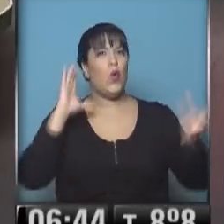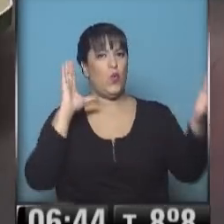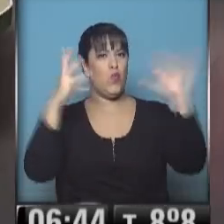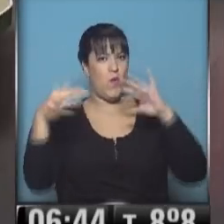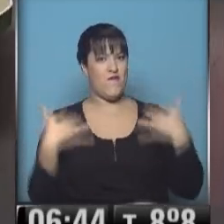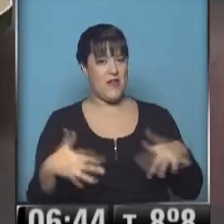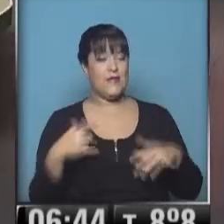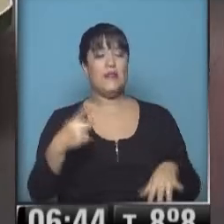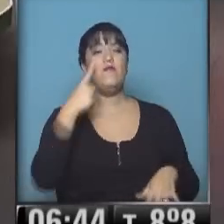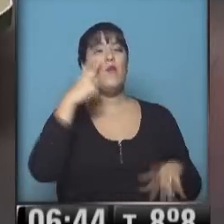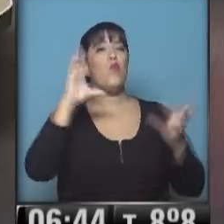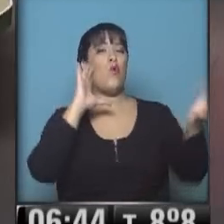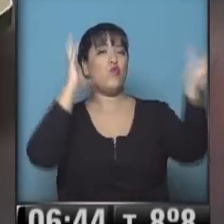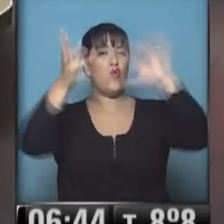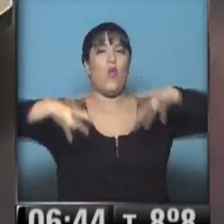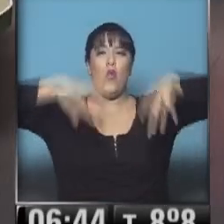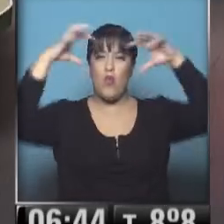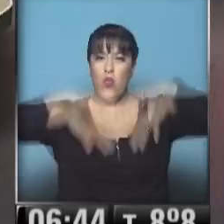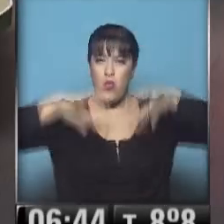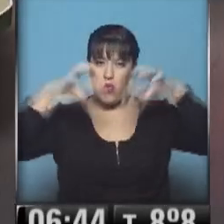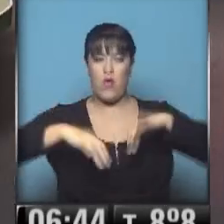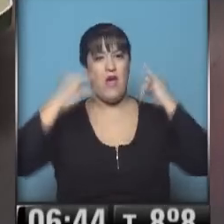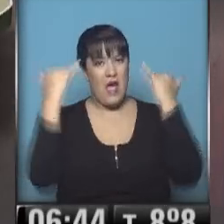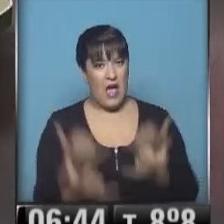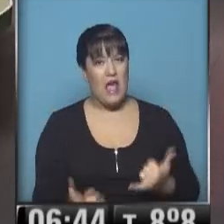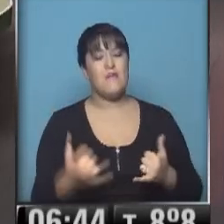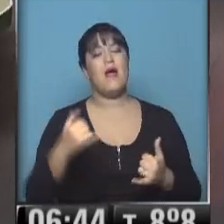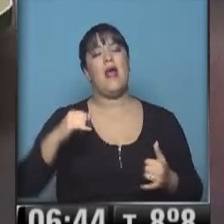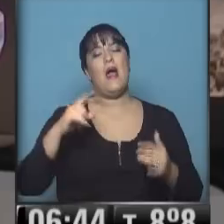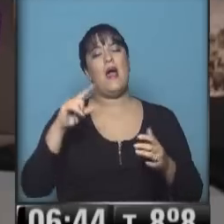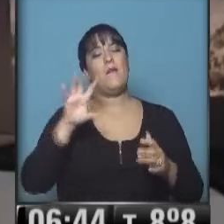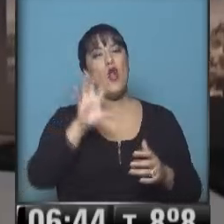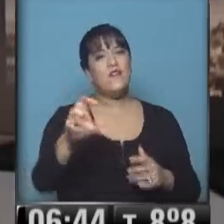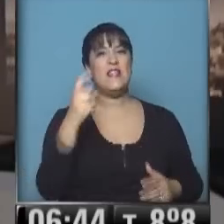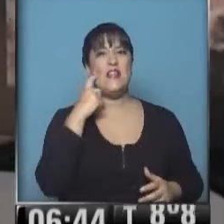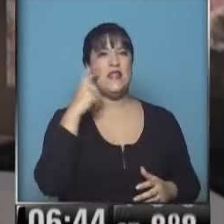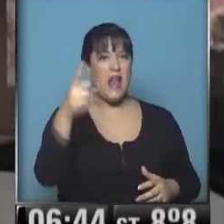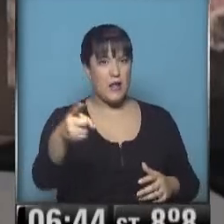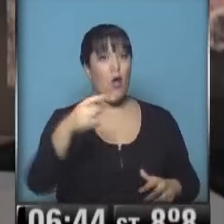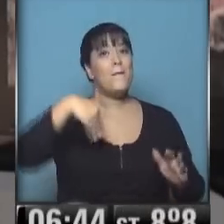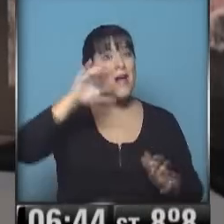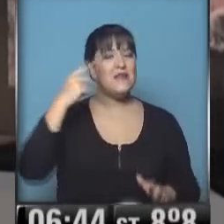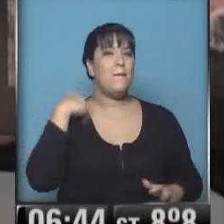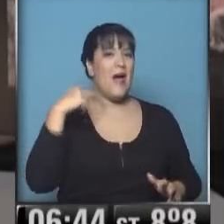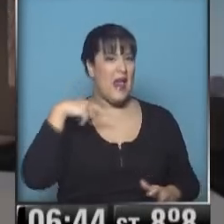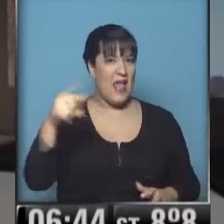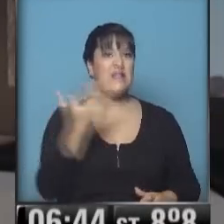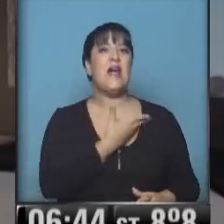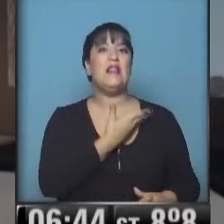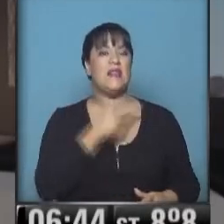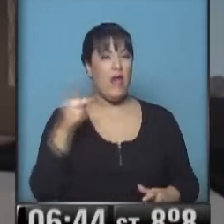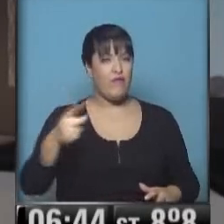Vemos nubes y algunos chaparrones todavía para la provincia de Entre Ríos. Específicamente Paraná, Santa Fe, tiene